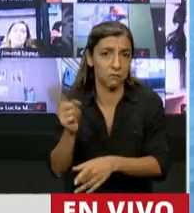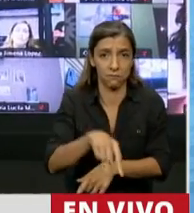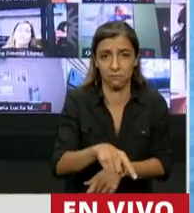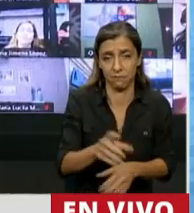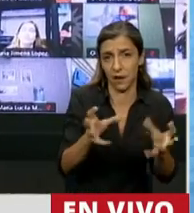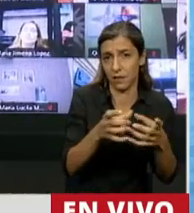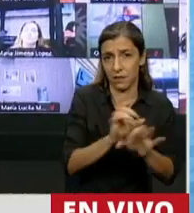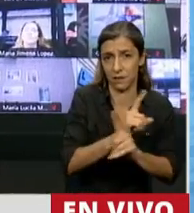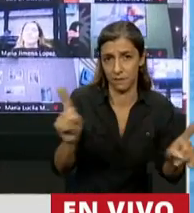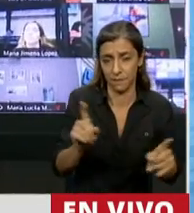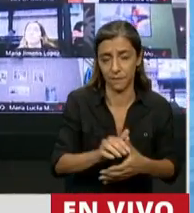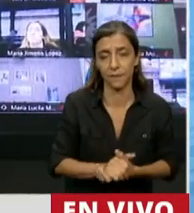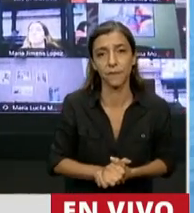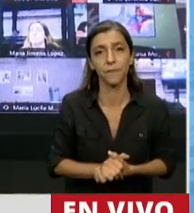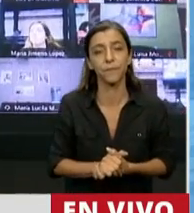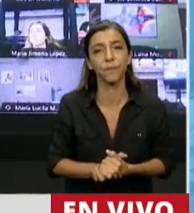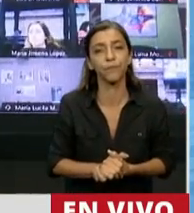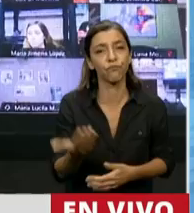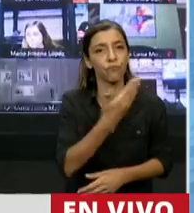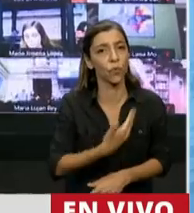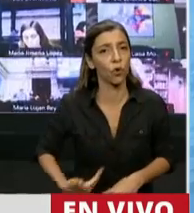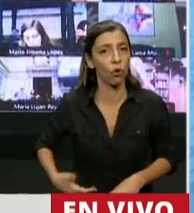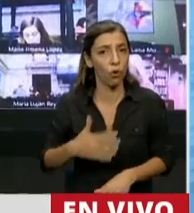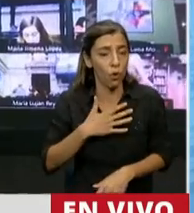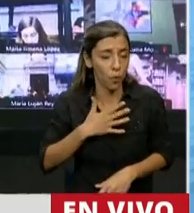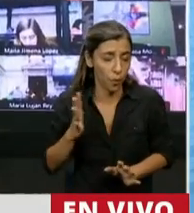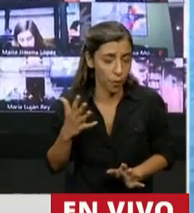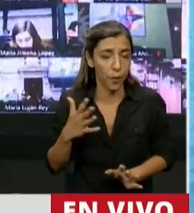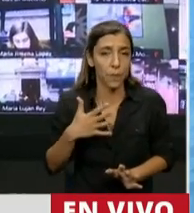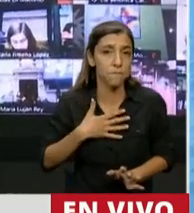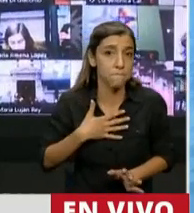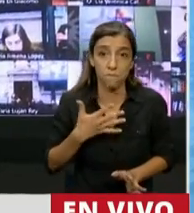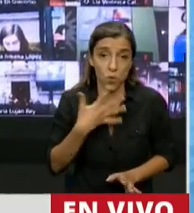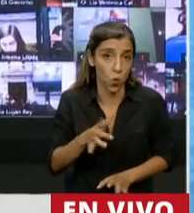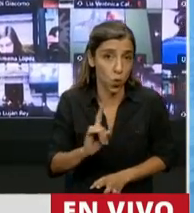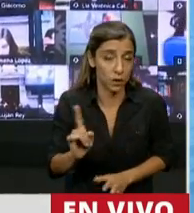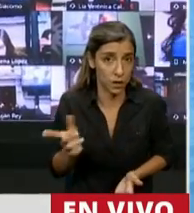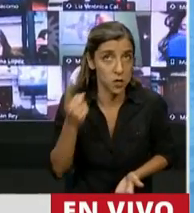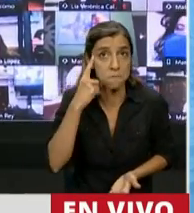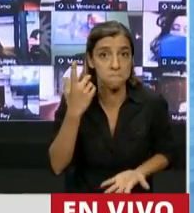gobierno, en una actitud, desde mi punto de vista irracional, e inentendible,